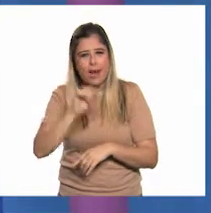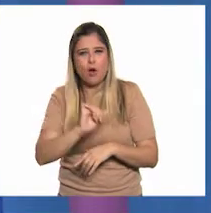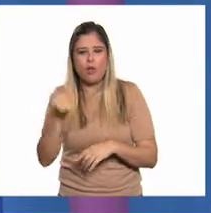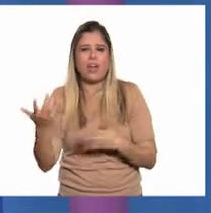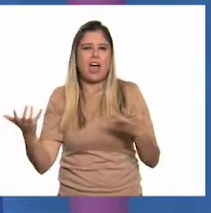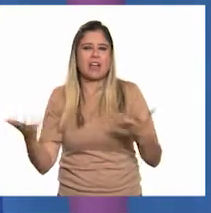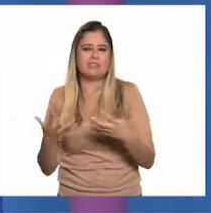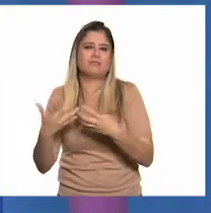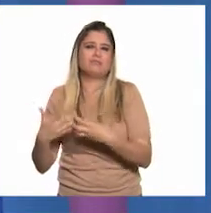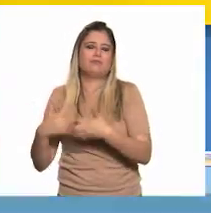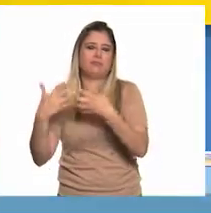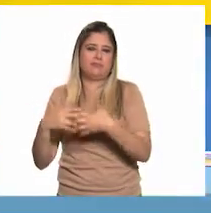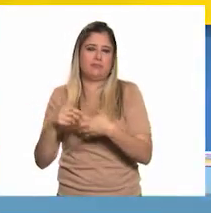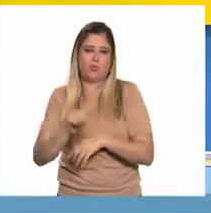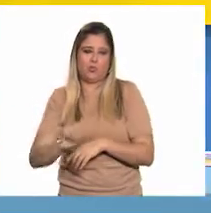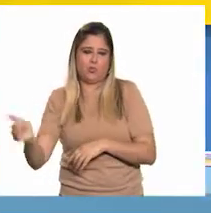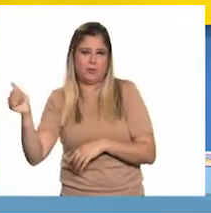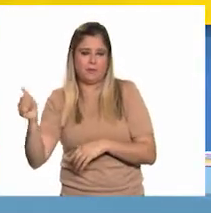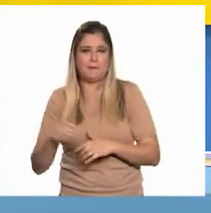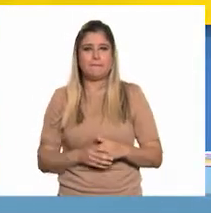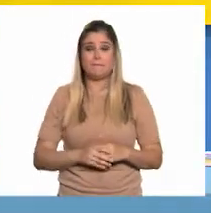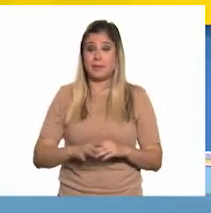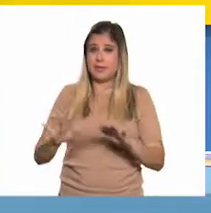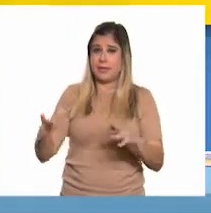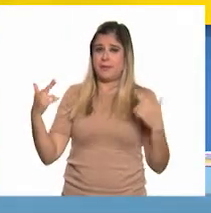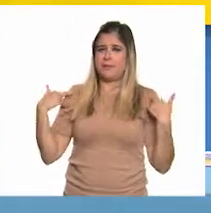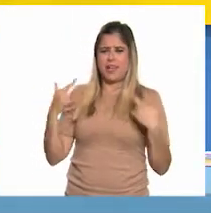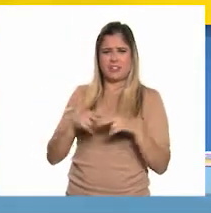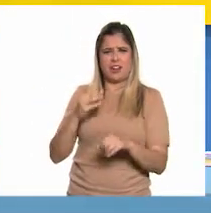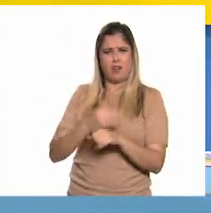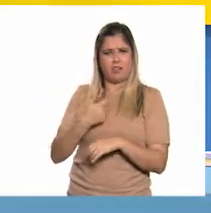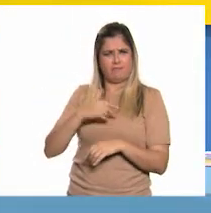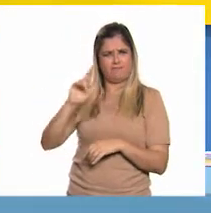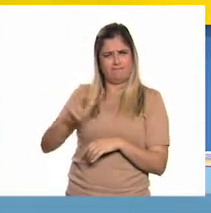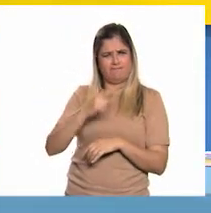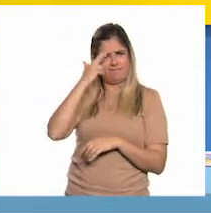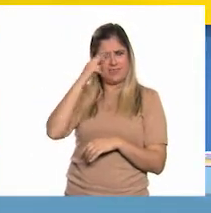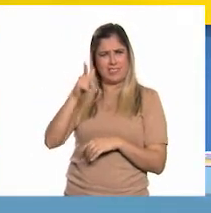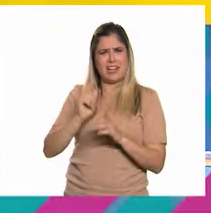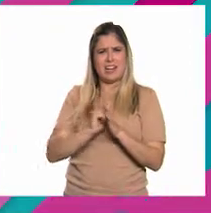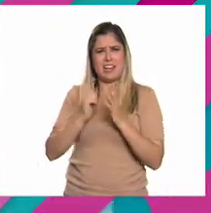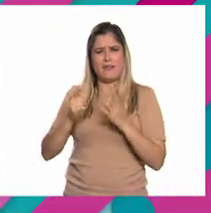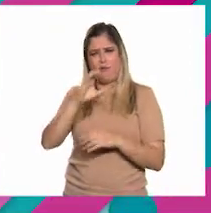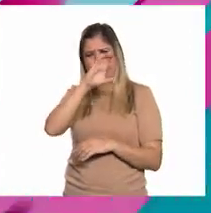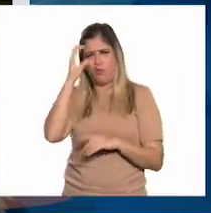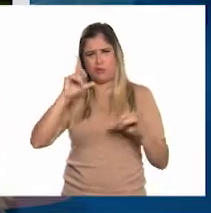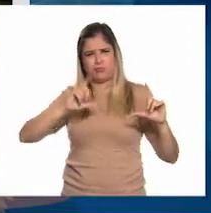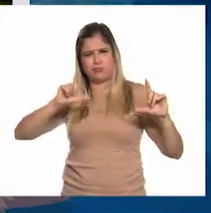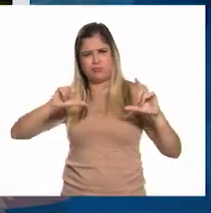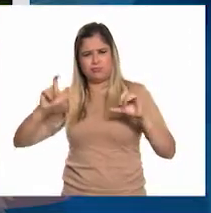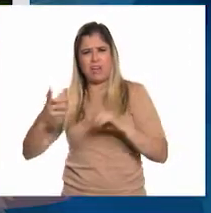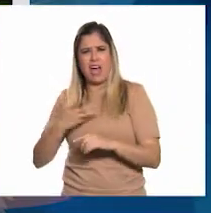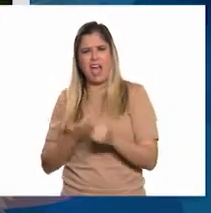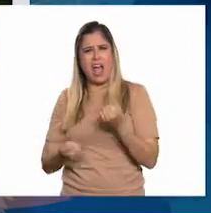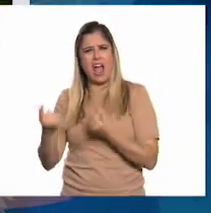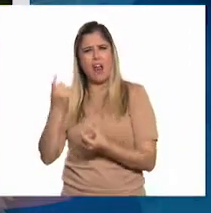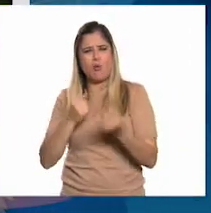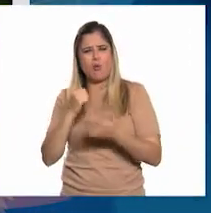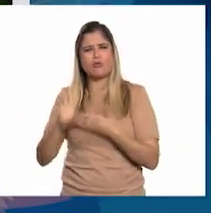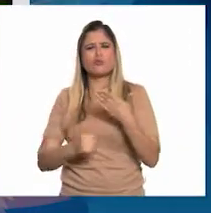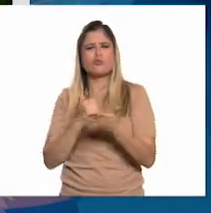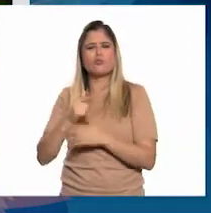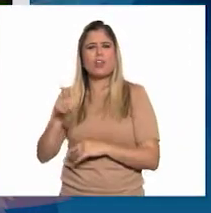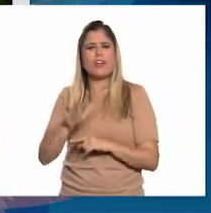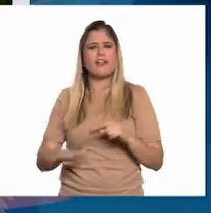actividades económicas. Maestro, ahorita me acordé que estuve viendo un libro de fotografías y había algunas de la ciudad